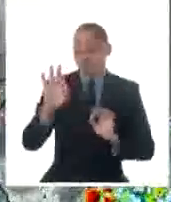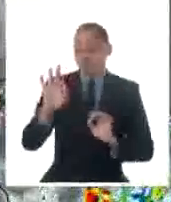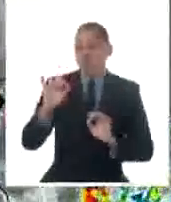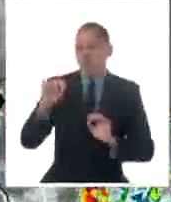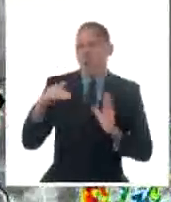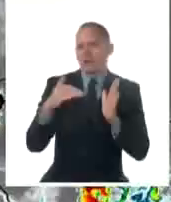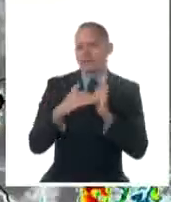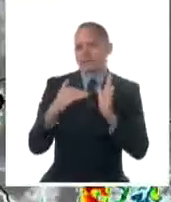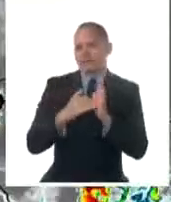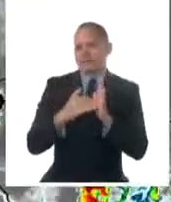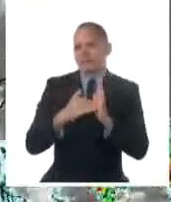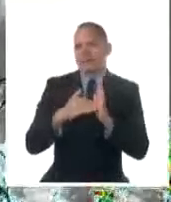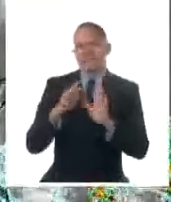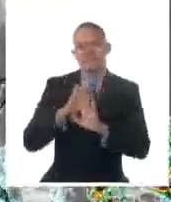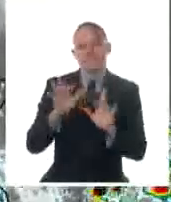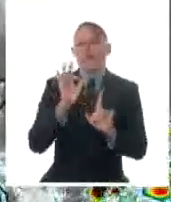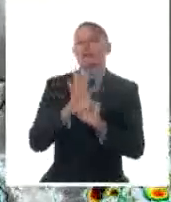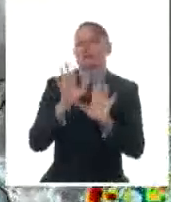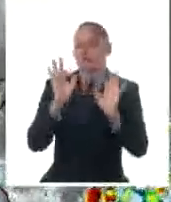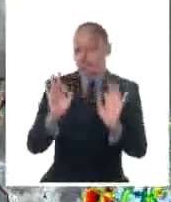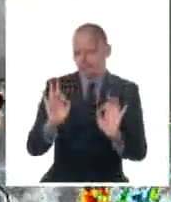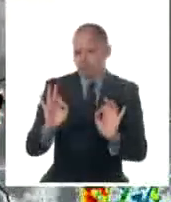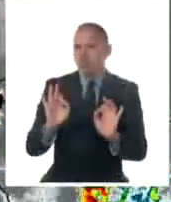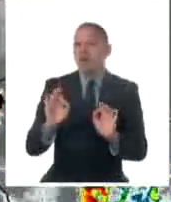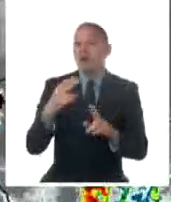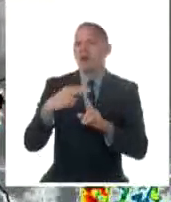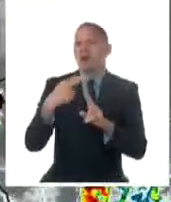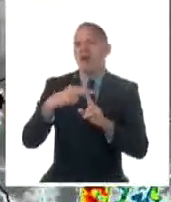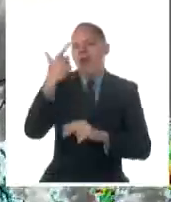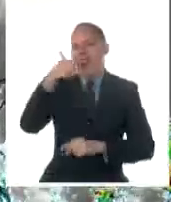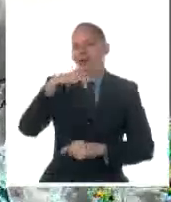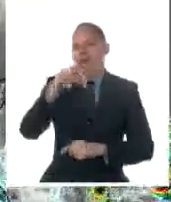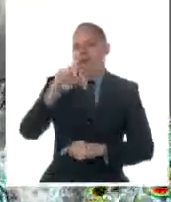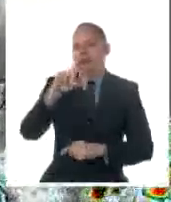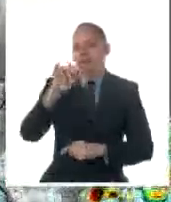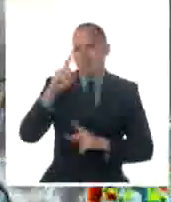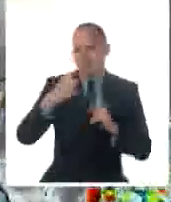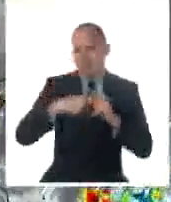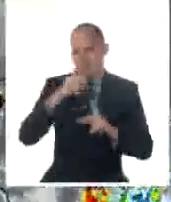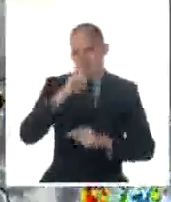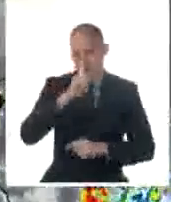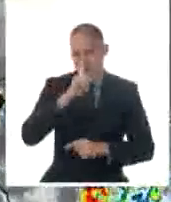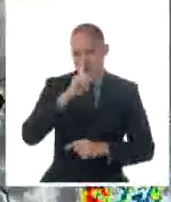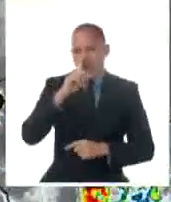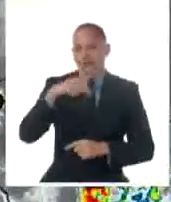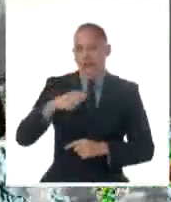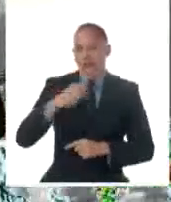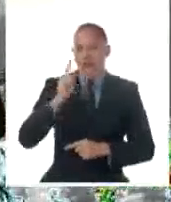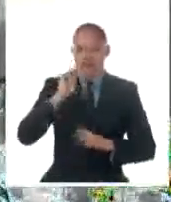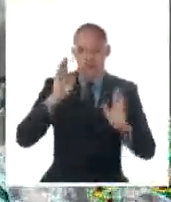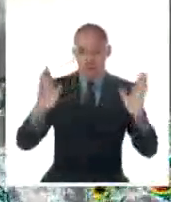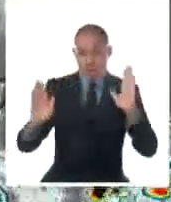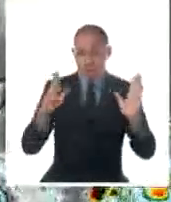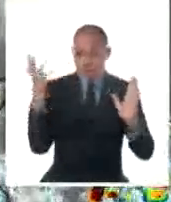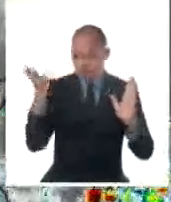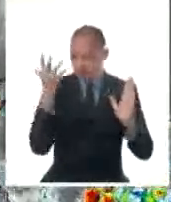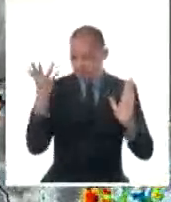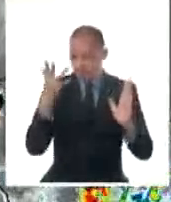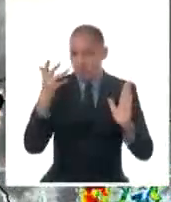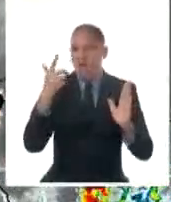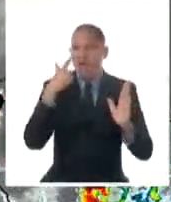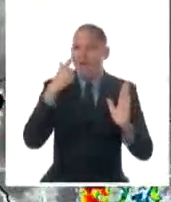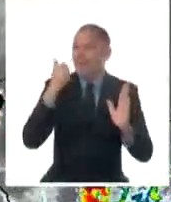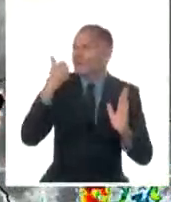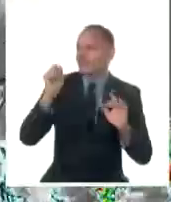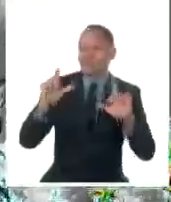tarde en la tormenta tropical Arlín, primer organismo con nombre en esta temporada ciclónica. Observen en las imágenes de